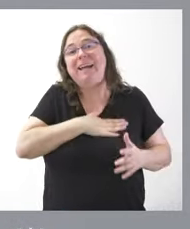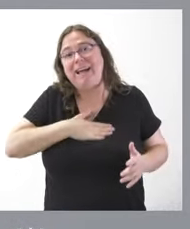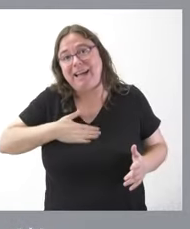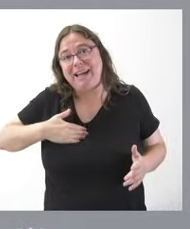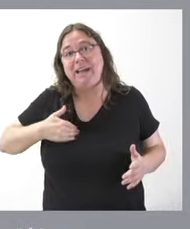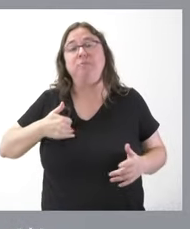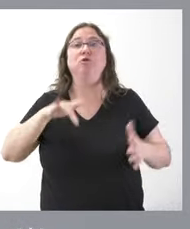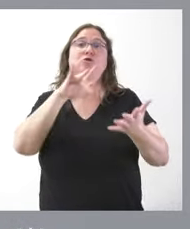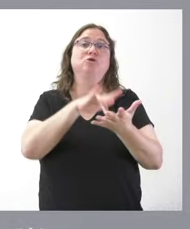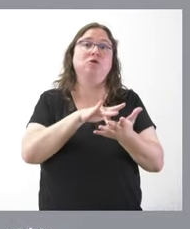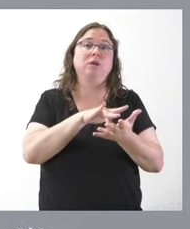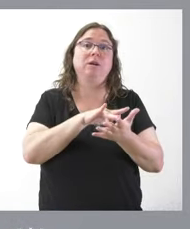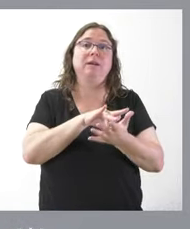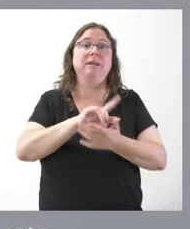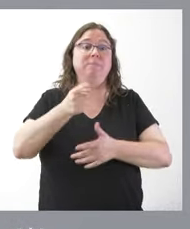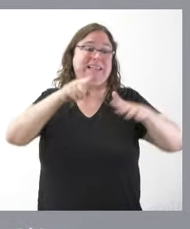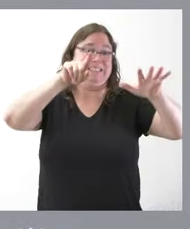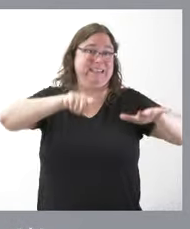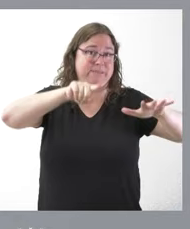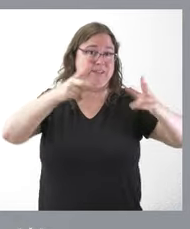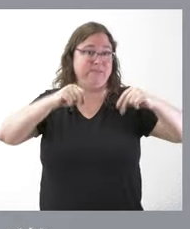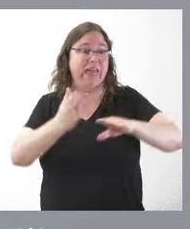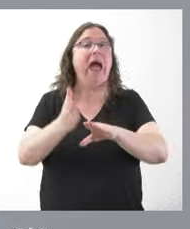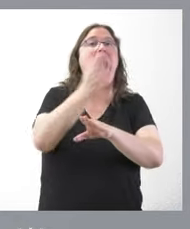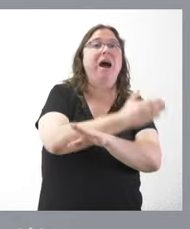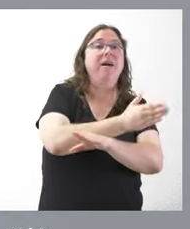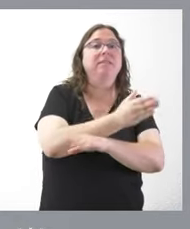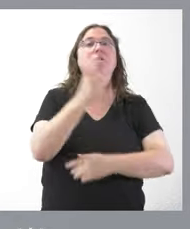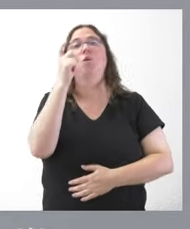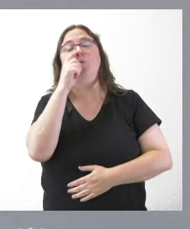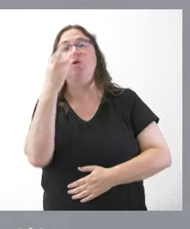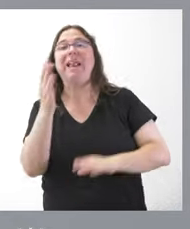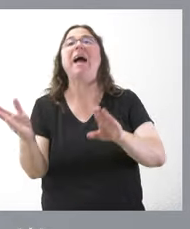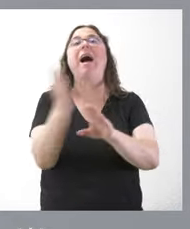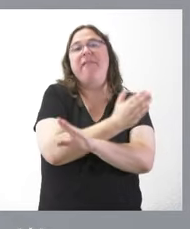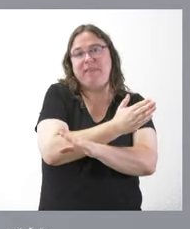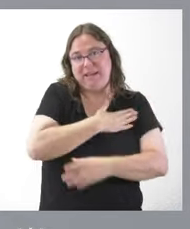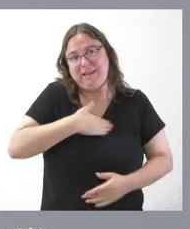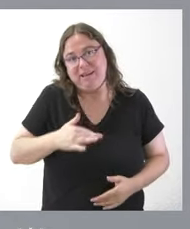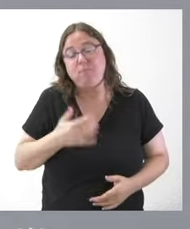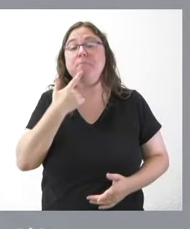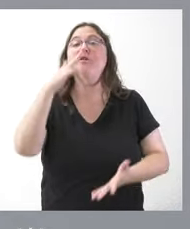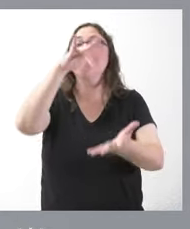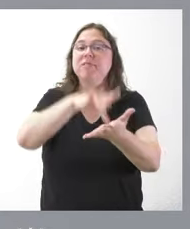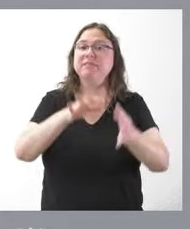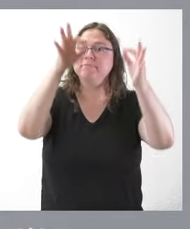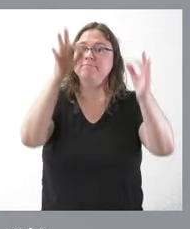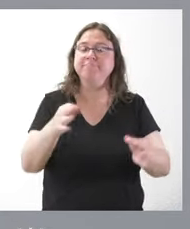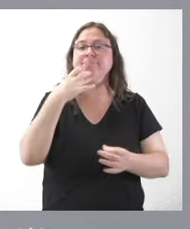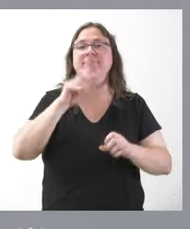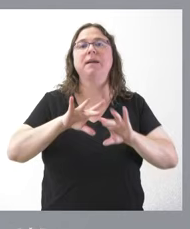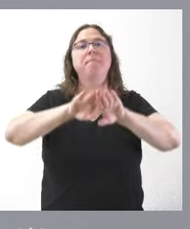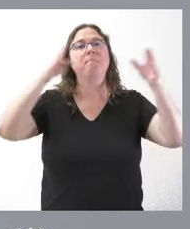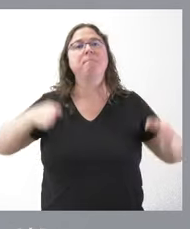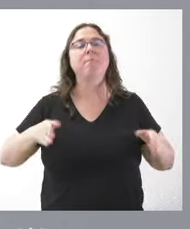antes de finalizar este primer semestre del año se celebrara, antes del 30 de junio. En todo caso, quien pone la fecha es la Mesa de